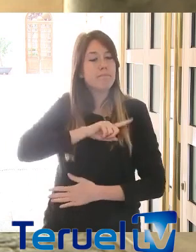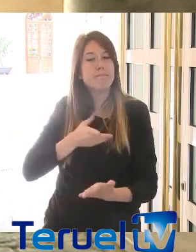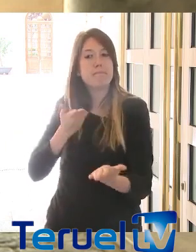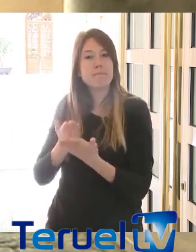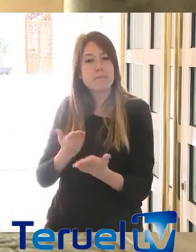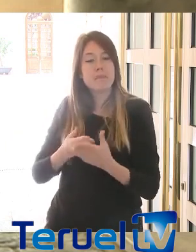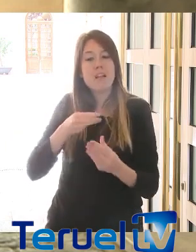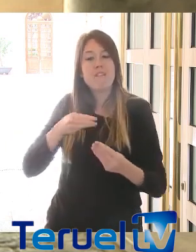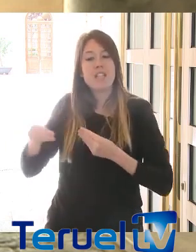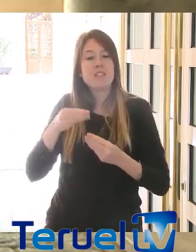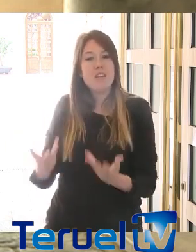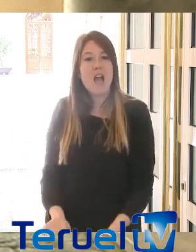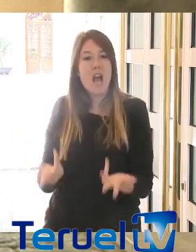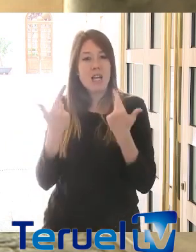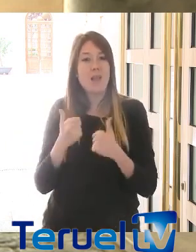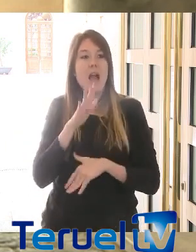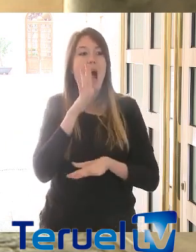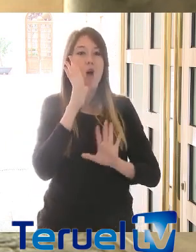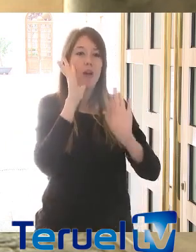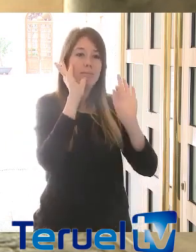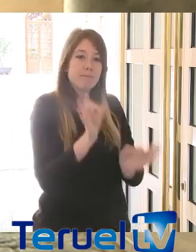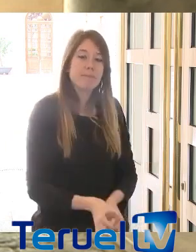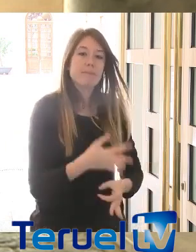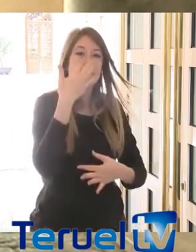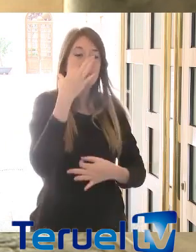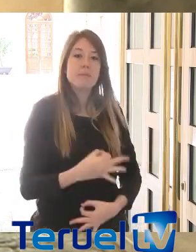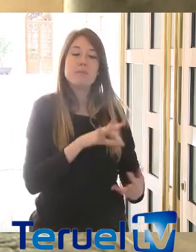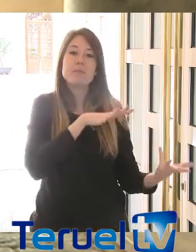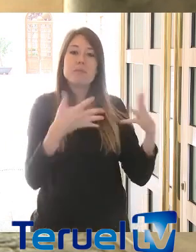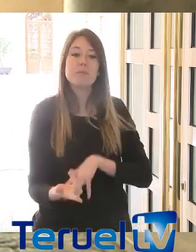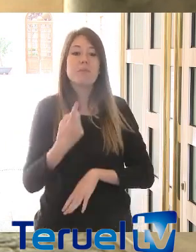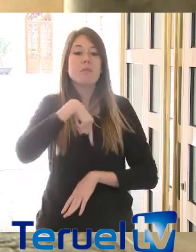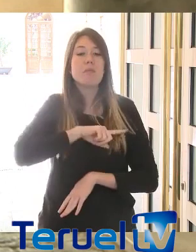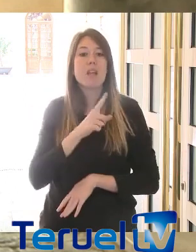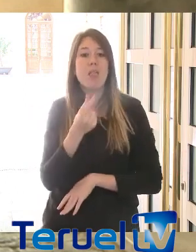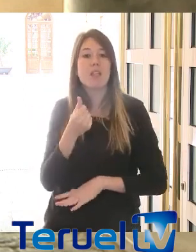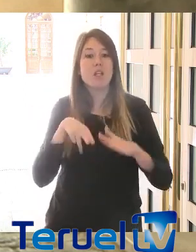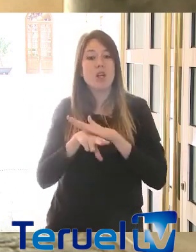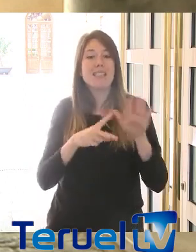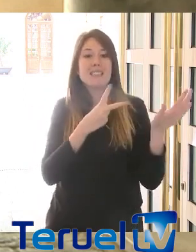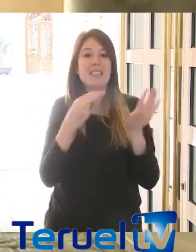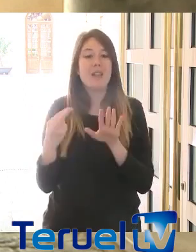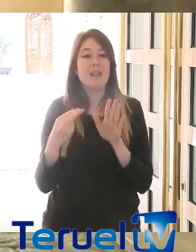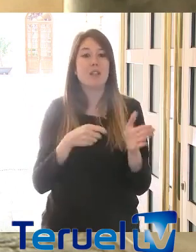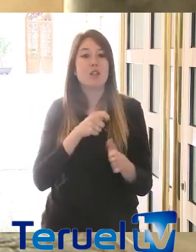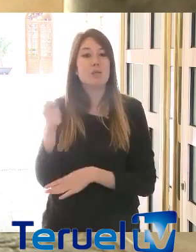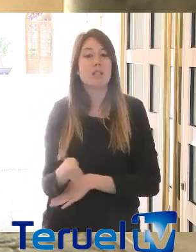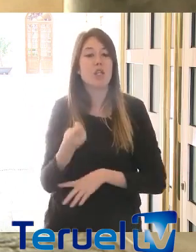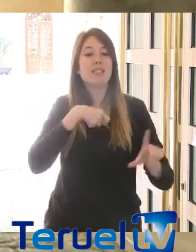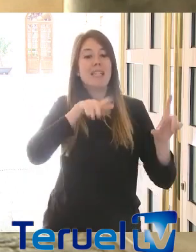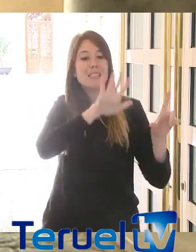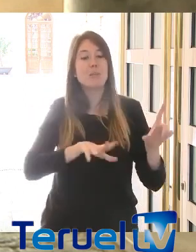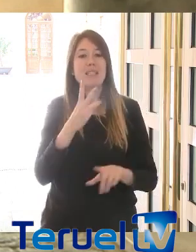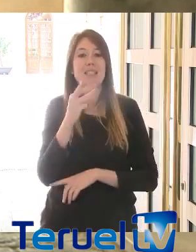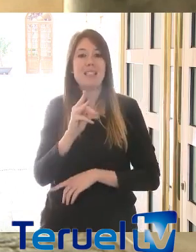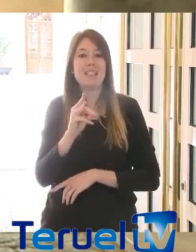flexibilicen, que se agilicen, ahora sí que sea verdad. Que pongamos ese dinero, que pongamos esos recursos, en Aragón 700 millones, en España casi 30.000